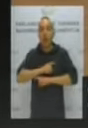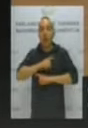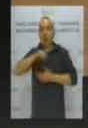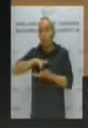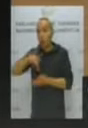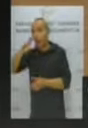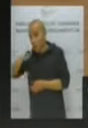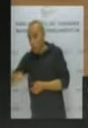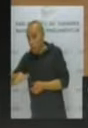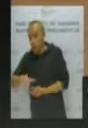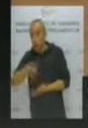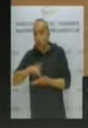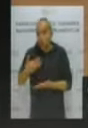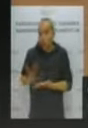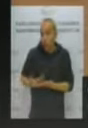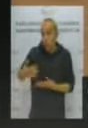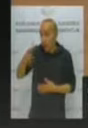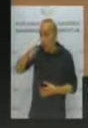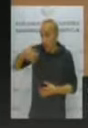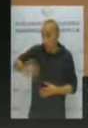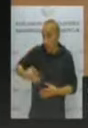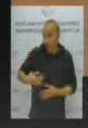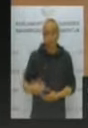ni cuando se comprobó, ni cuando se solucionó,